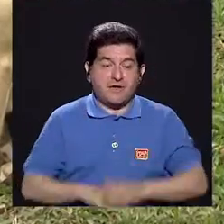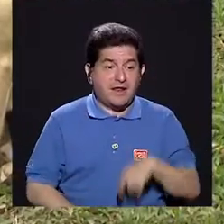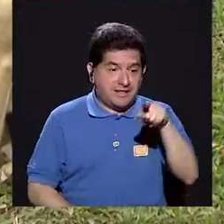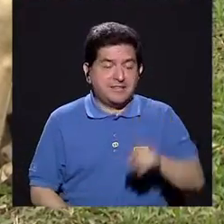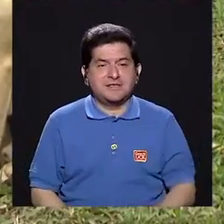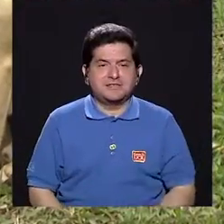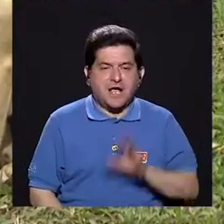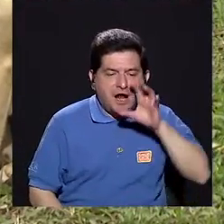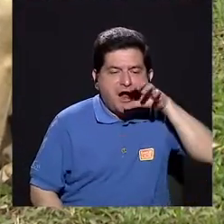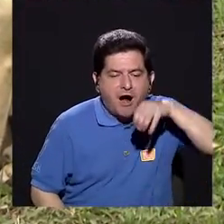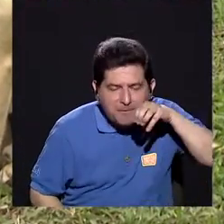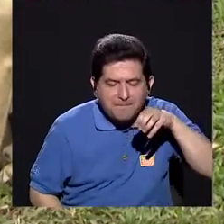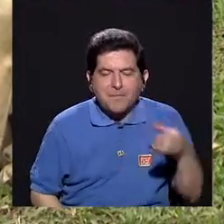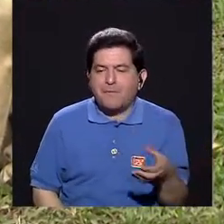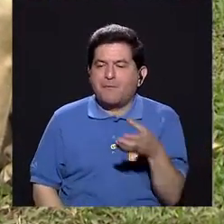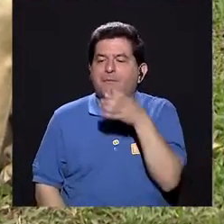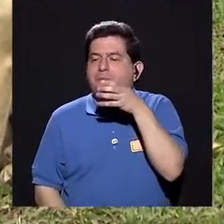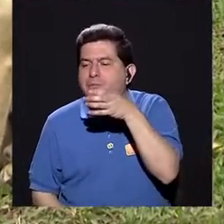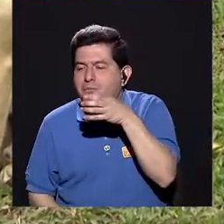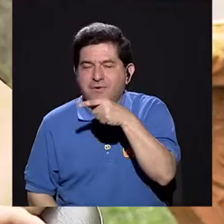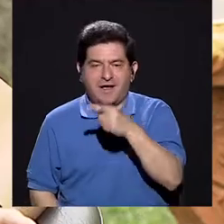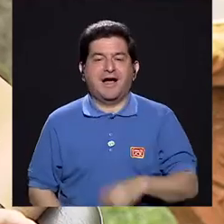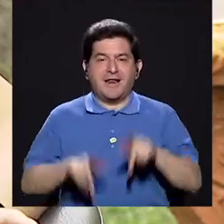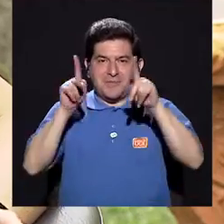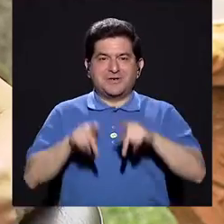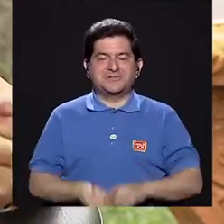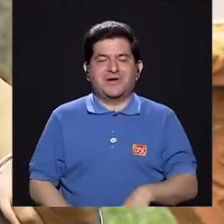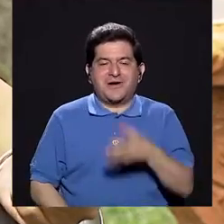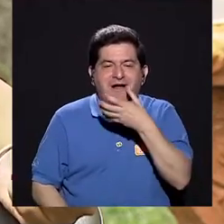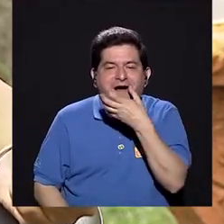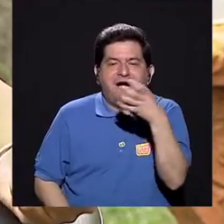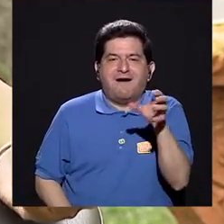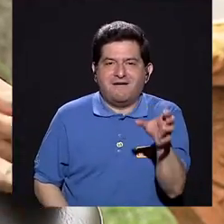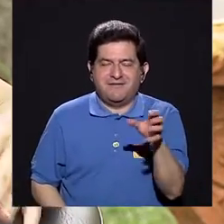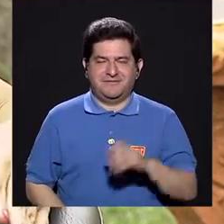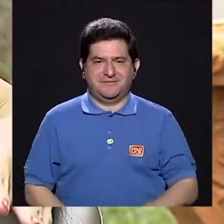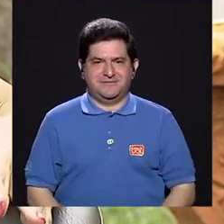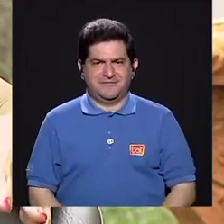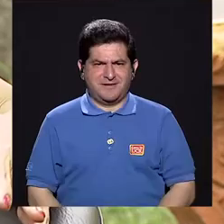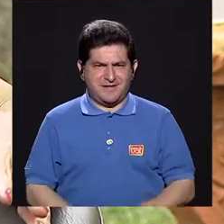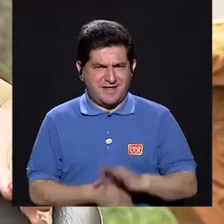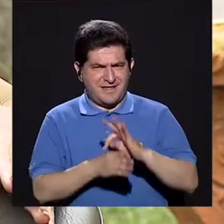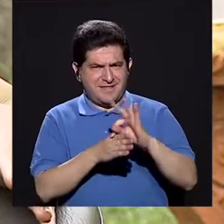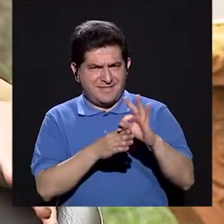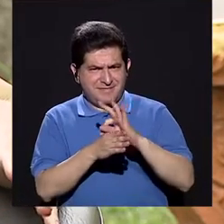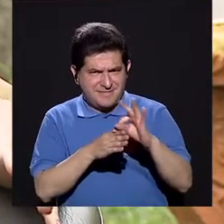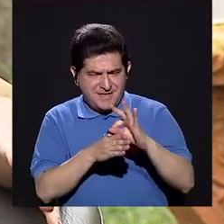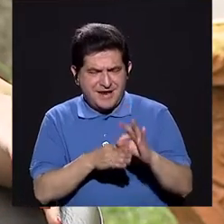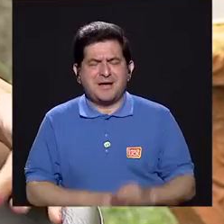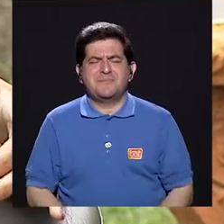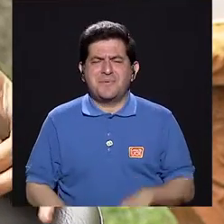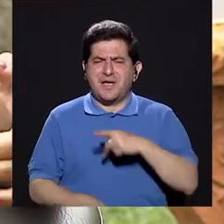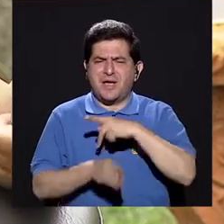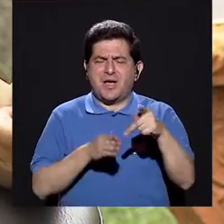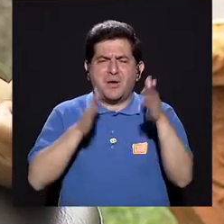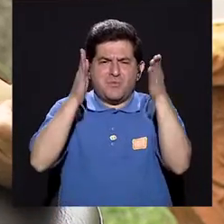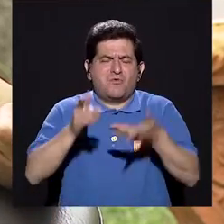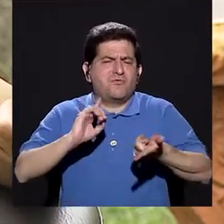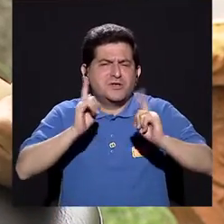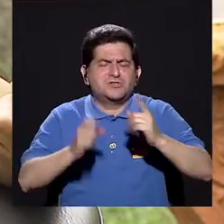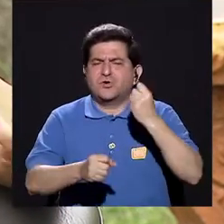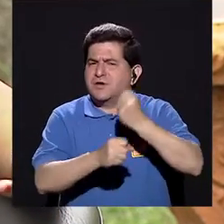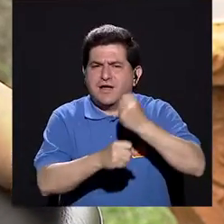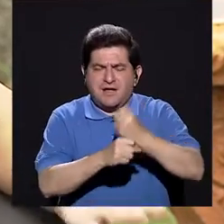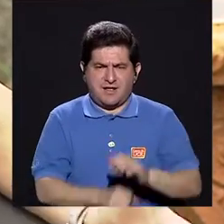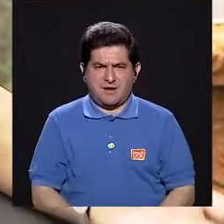recoja y se la venga a dar. Sí, esa era una de mis preguntas. ¿Qué tipo de profesional realiza este tipo de terapias? Bueno, entonces